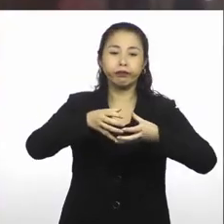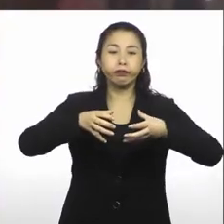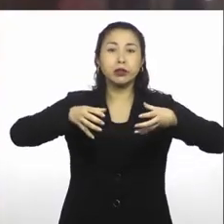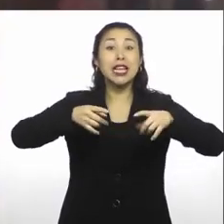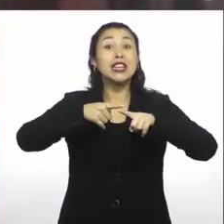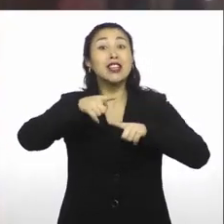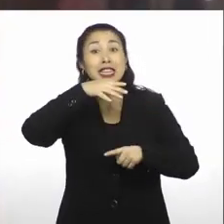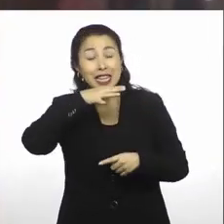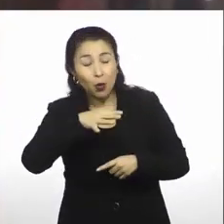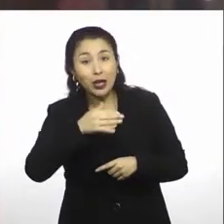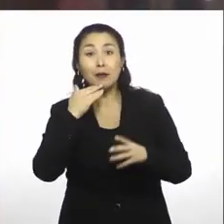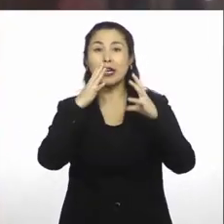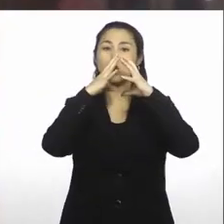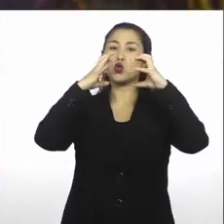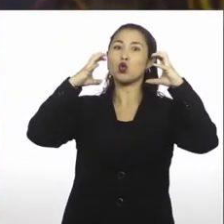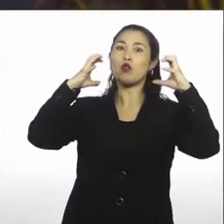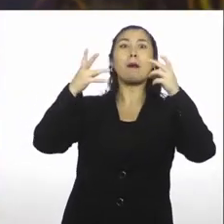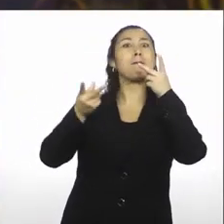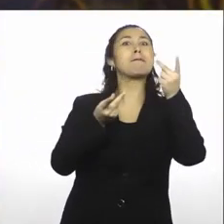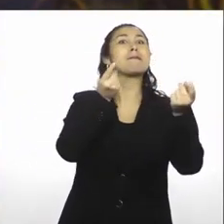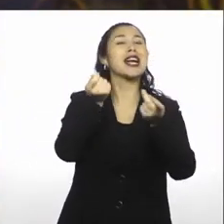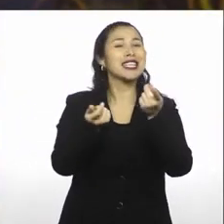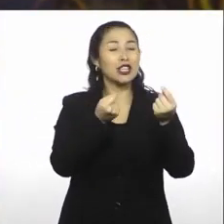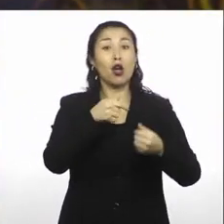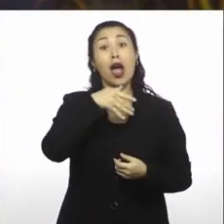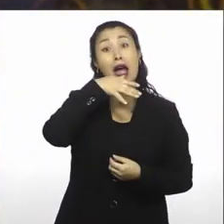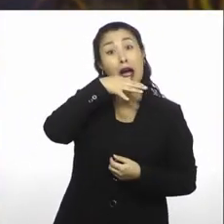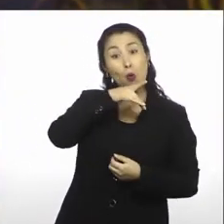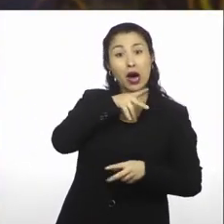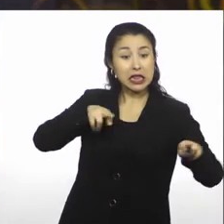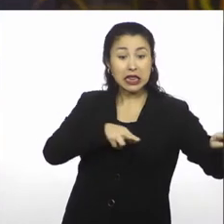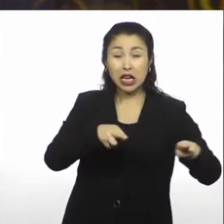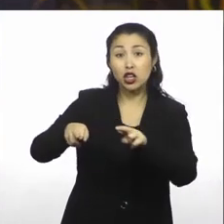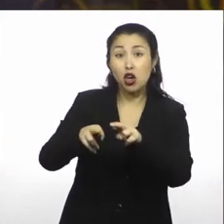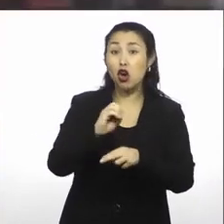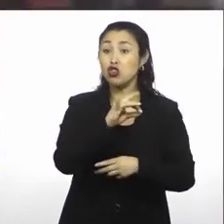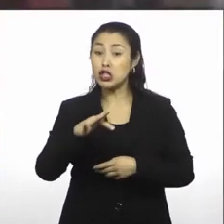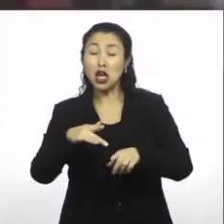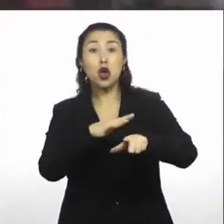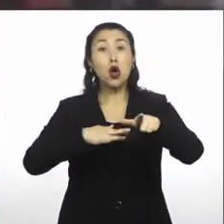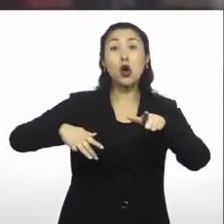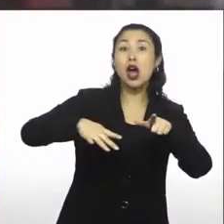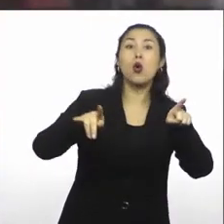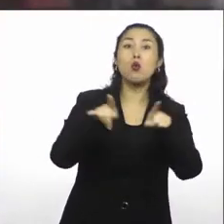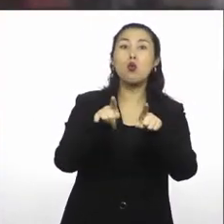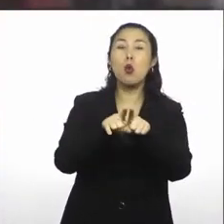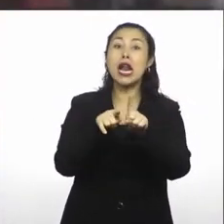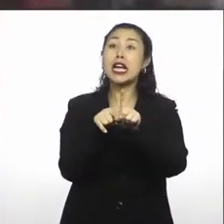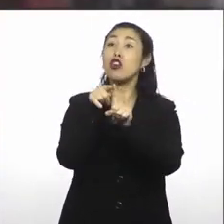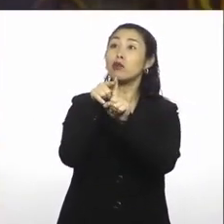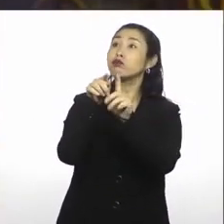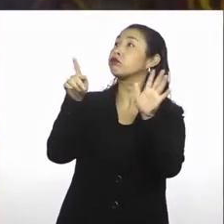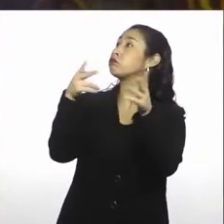agua y de nuestras nubes, pasa algo similar. El agua de los ríos, de los océanos o de los lagos absorbe calor del ambiente,